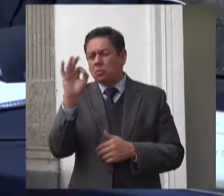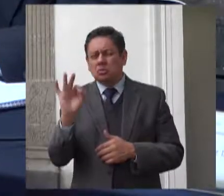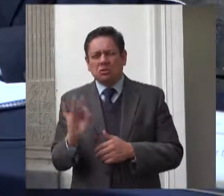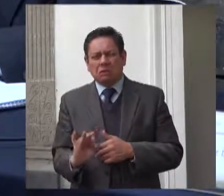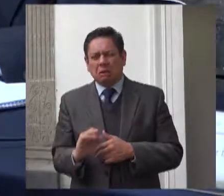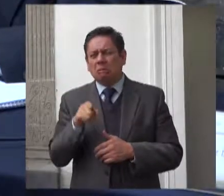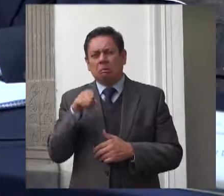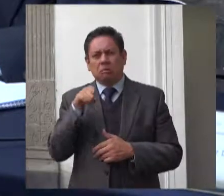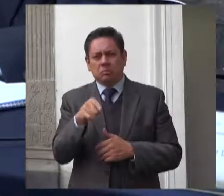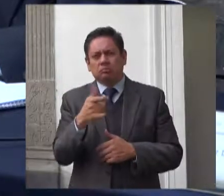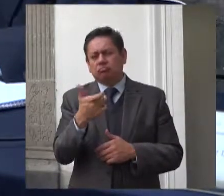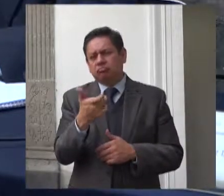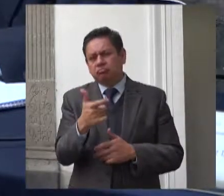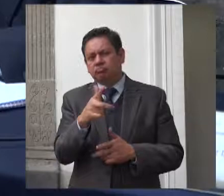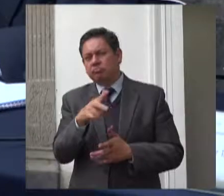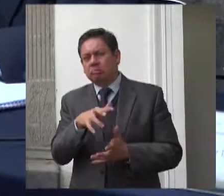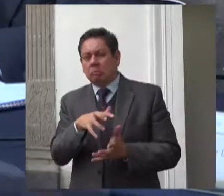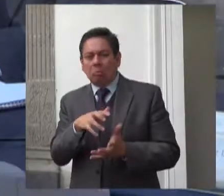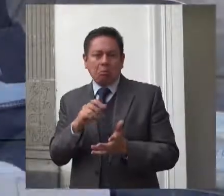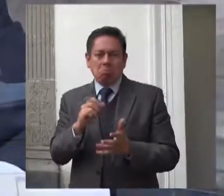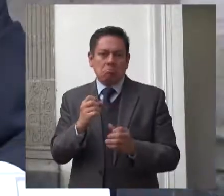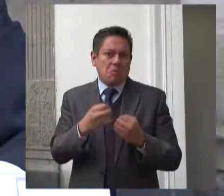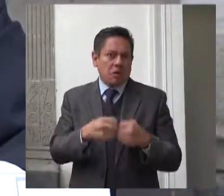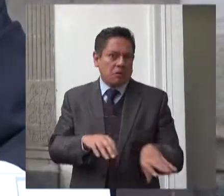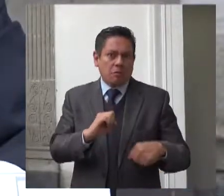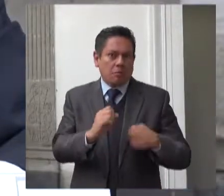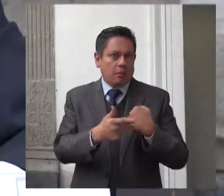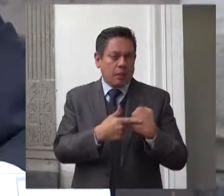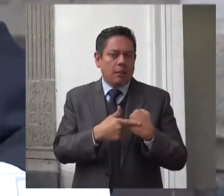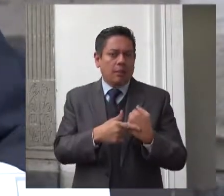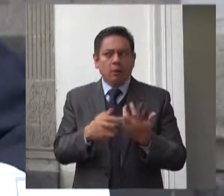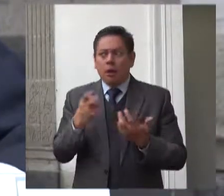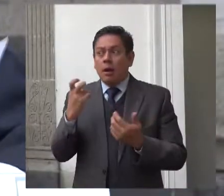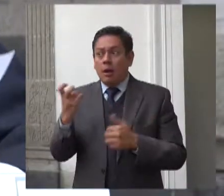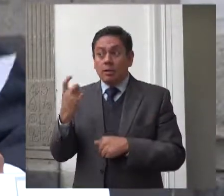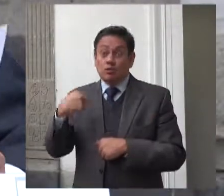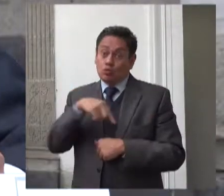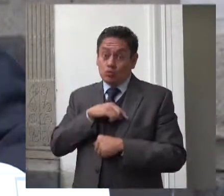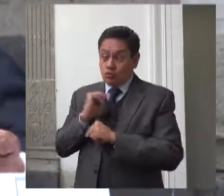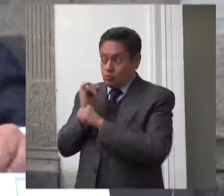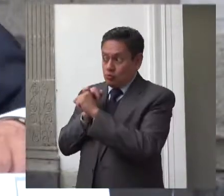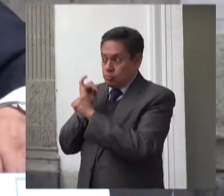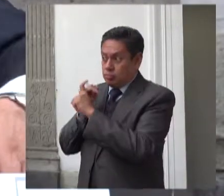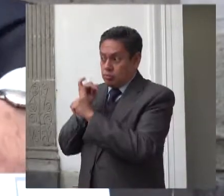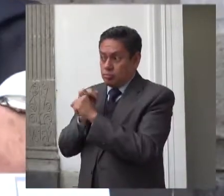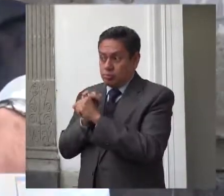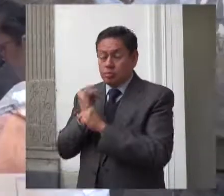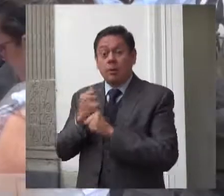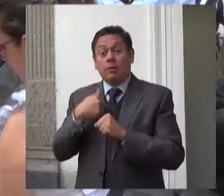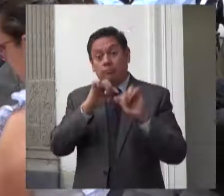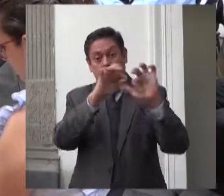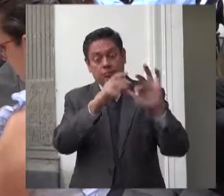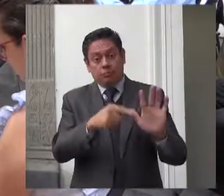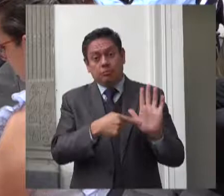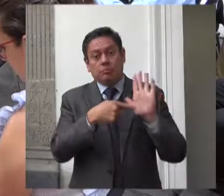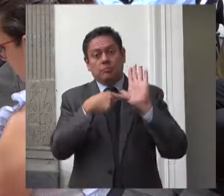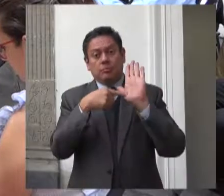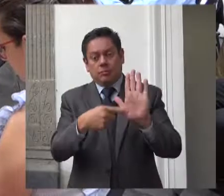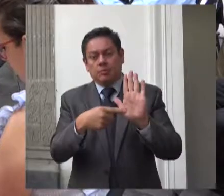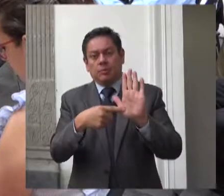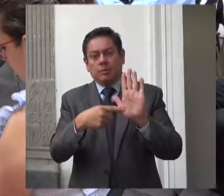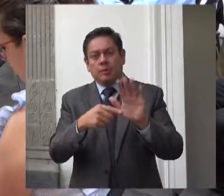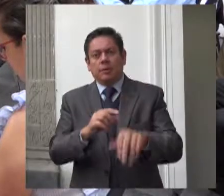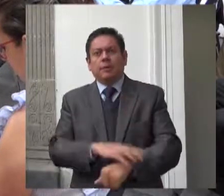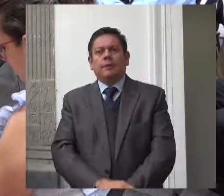contextualización de los hechos en materia de investigación por parte del Organismo Nacional de Protección de